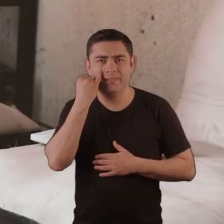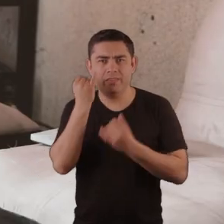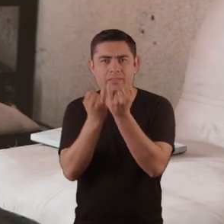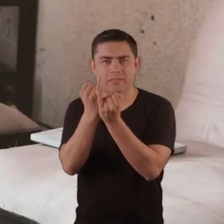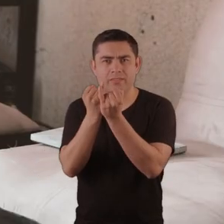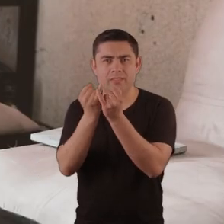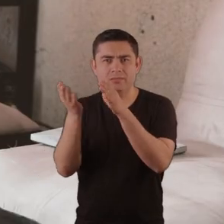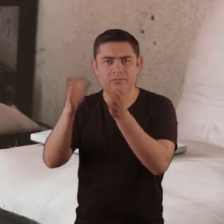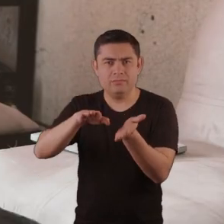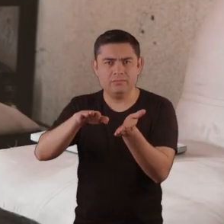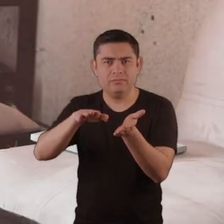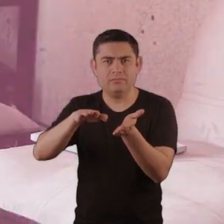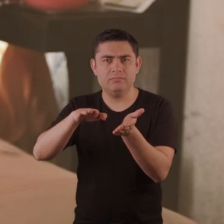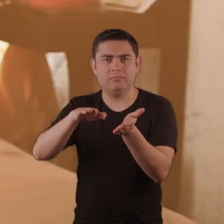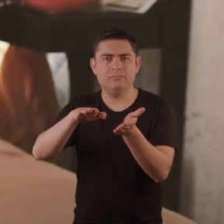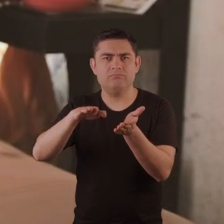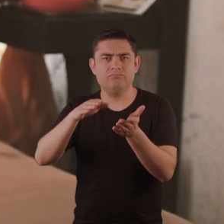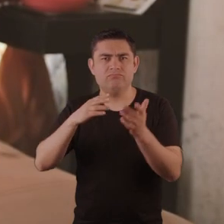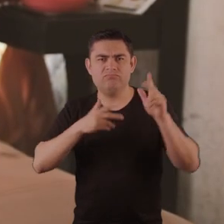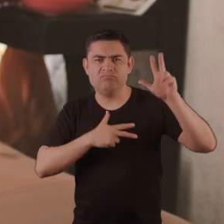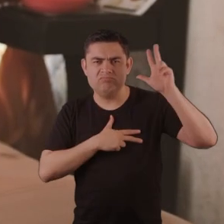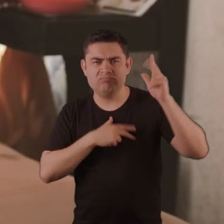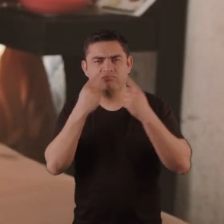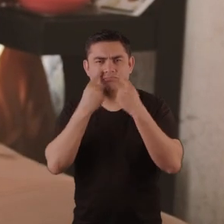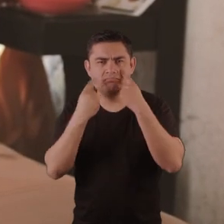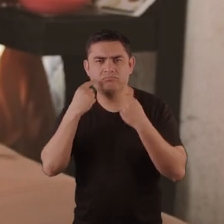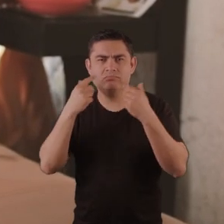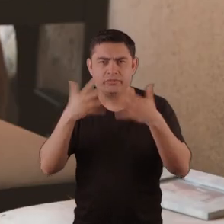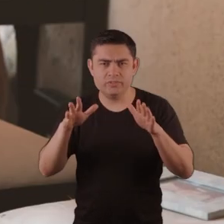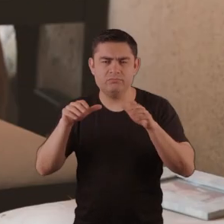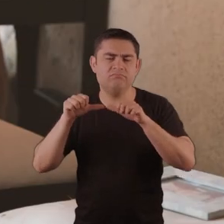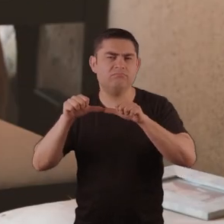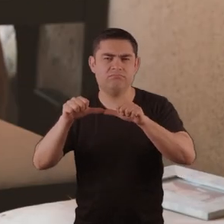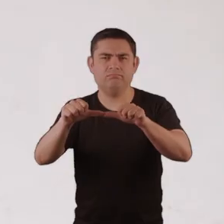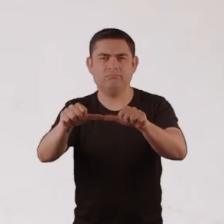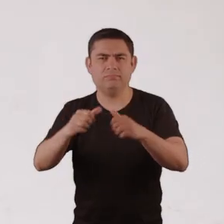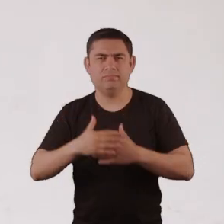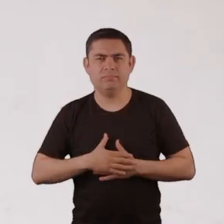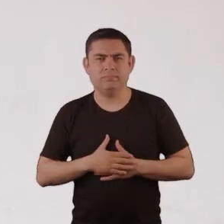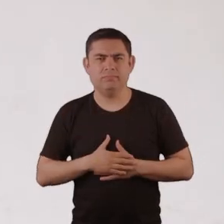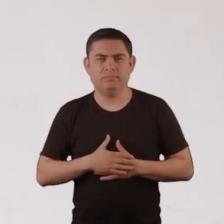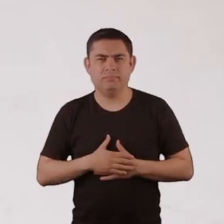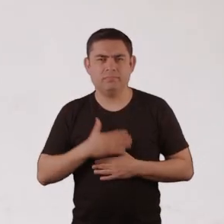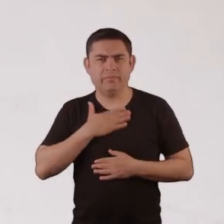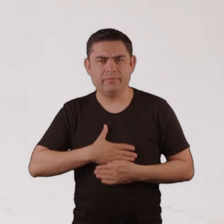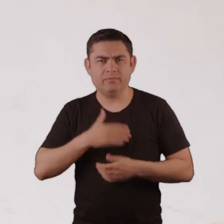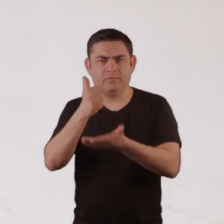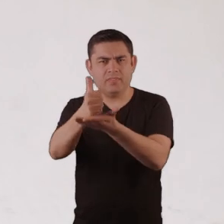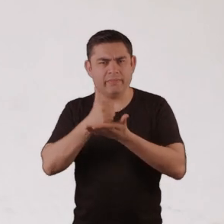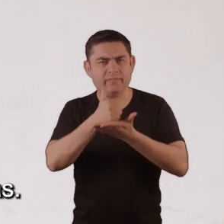le prometí que del día que ella aparezca, si no está con vida ese día, voy a llorar lo que tenga que llorar y voy a seguir. Necesitamos de